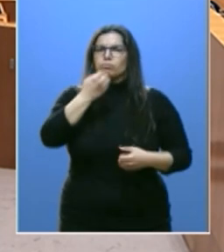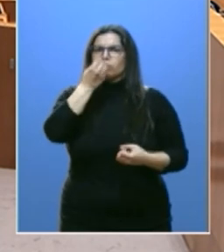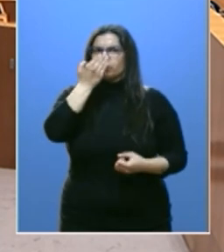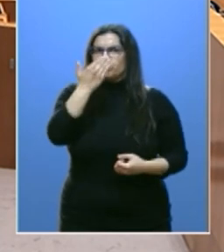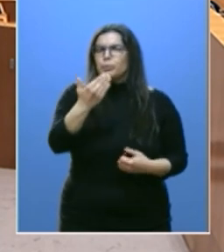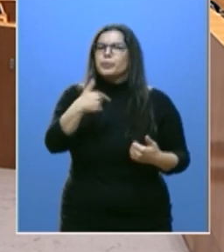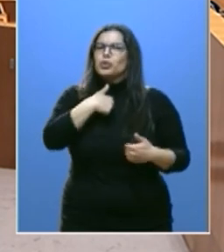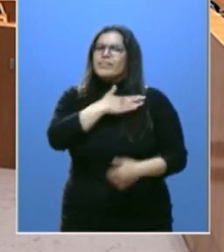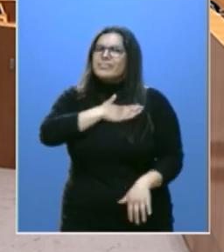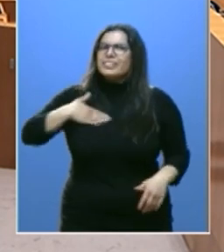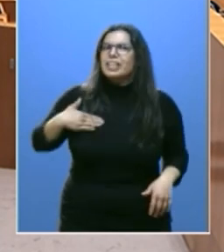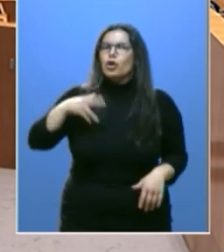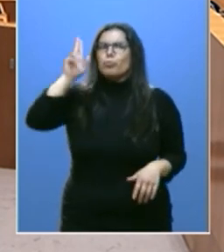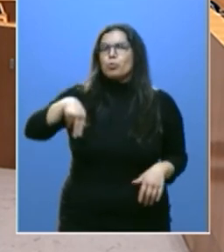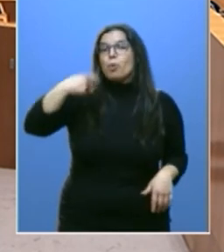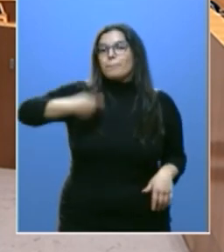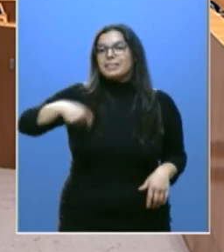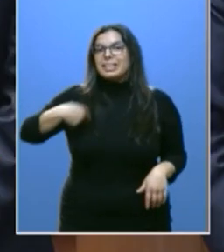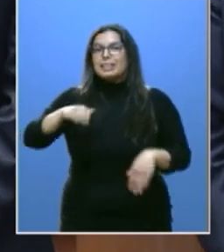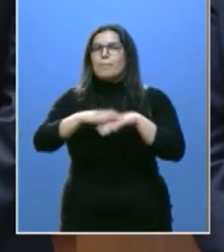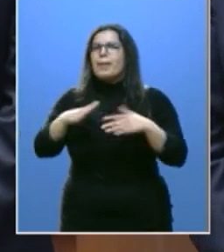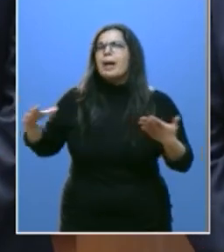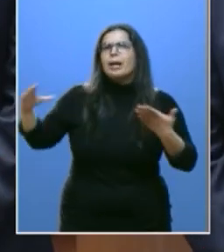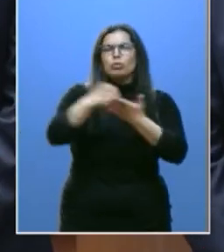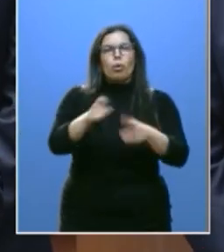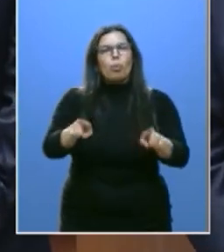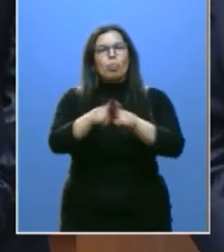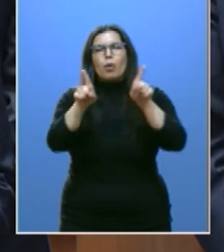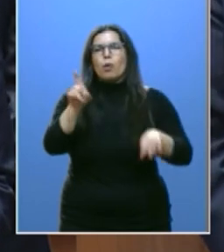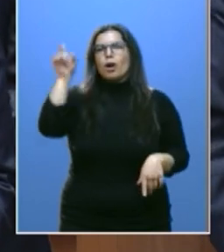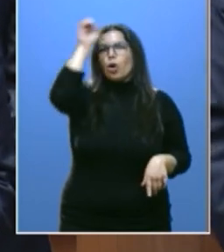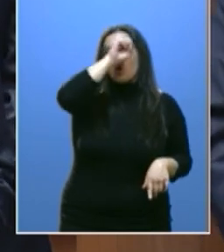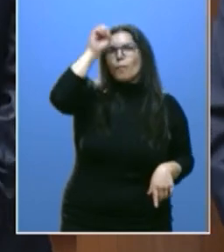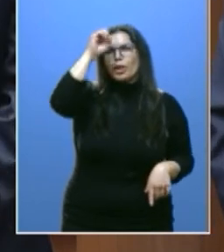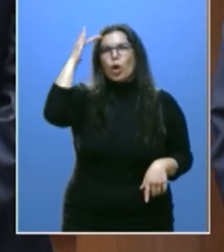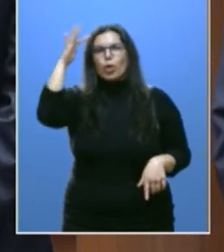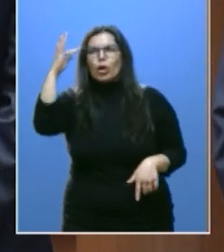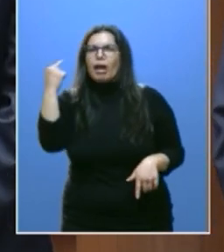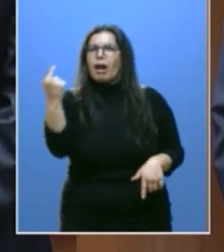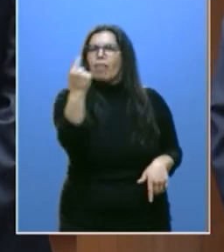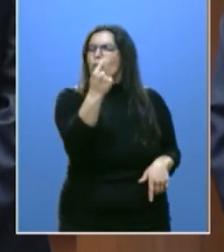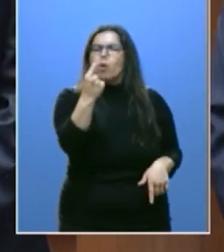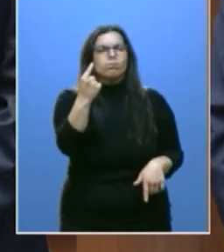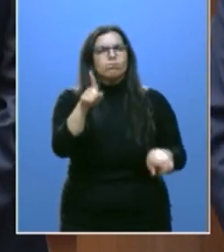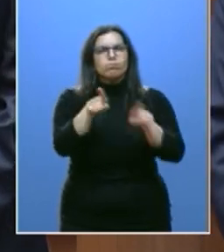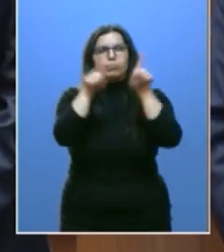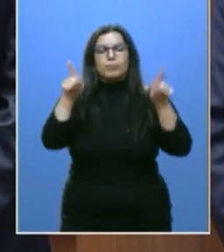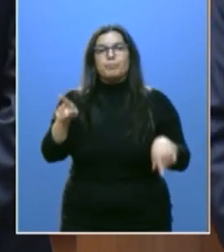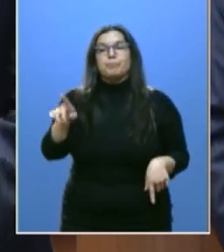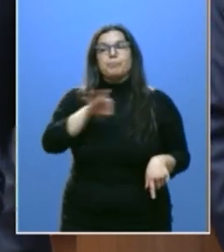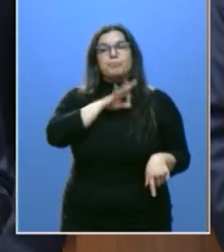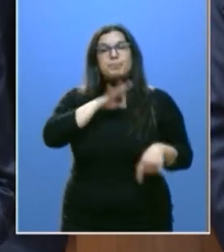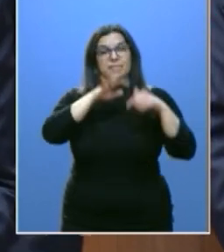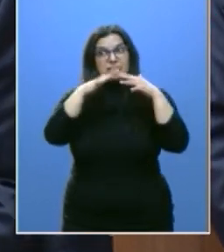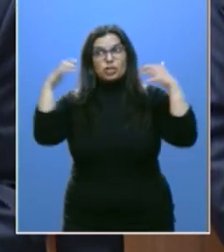de ser el presidente de todos, sin distinción de opiniones o ideologías. Señorías, señoras y